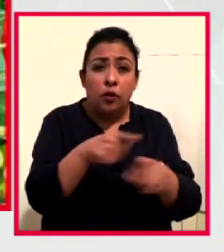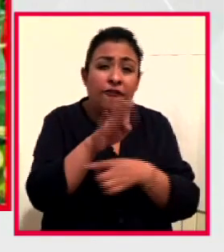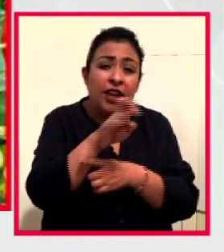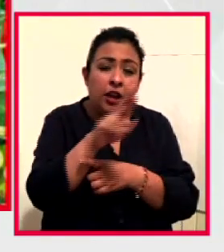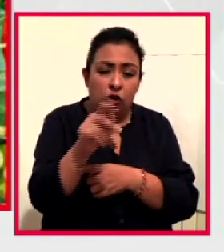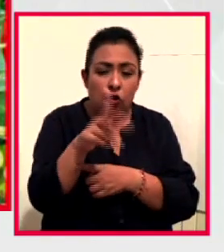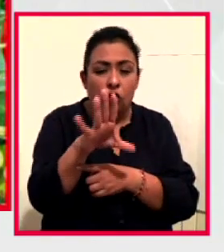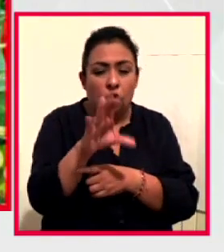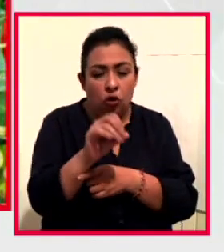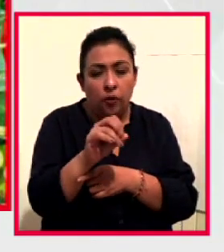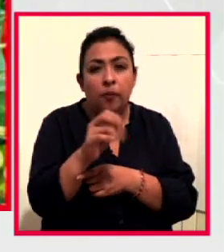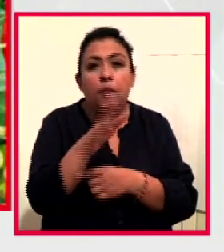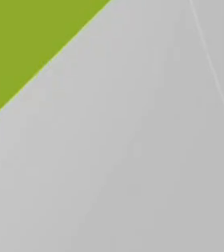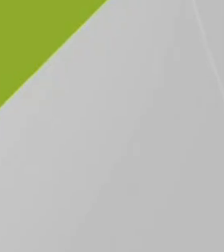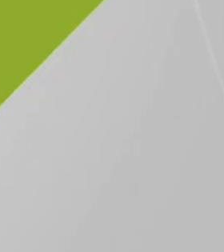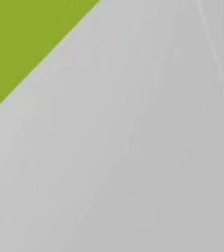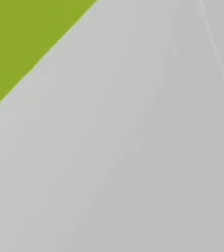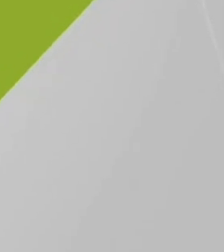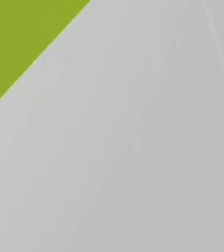de Fuego de Artificio. Buenas noches.